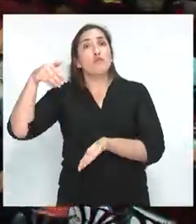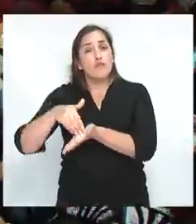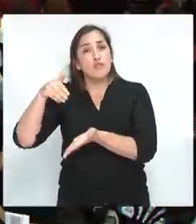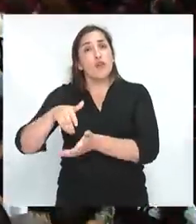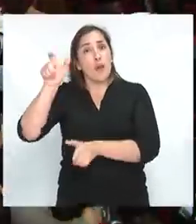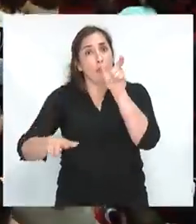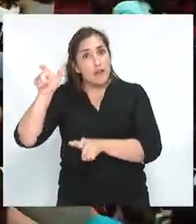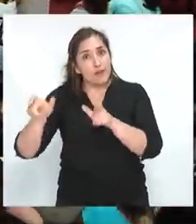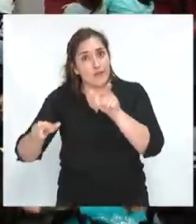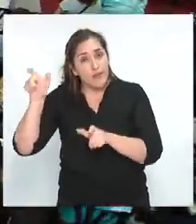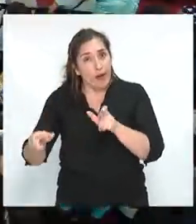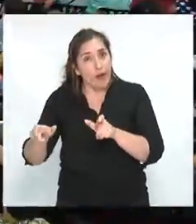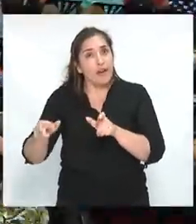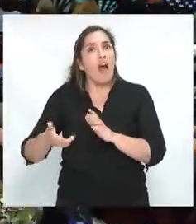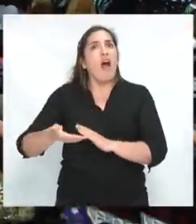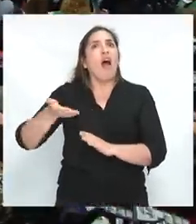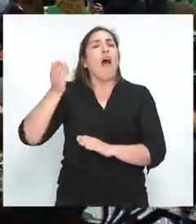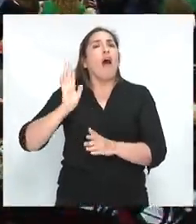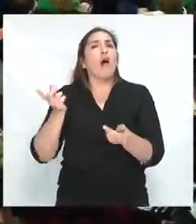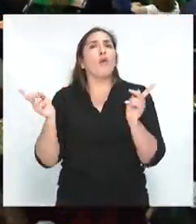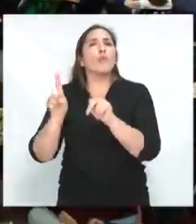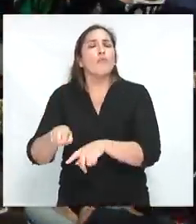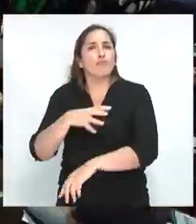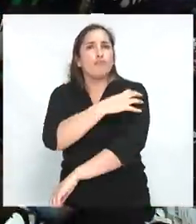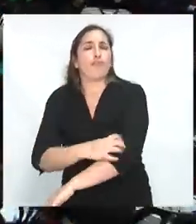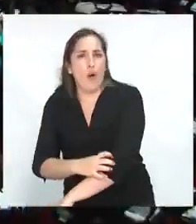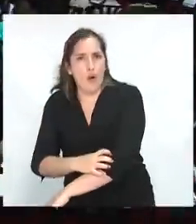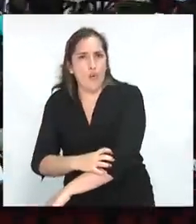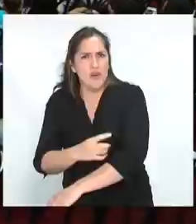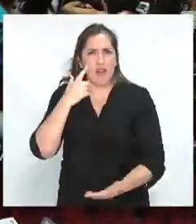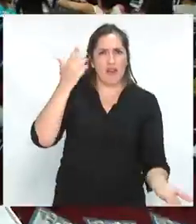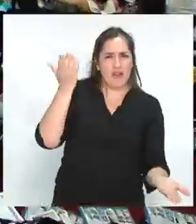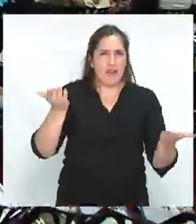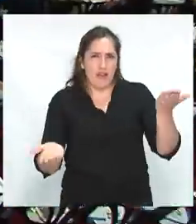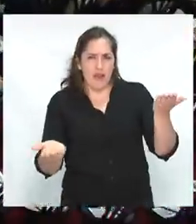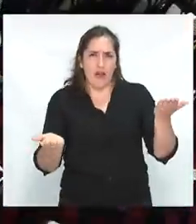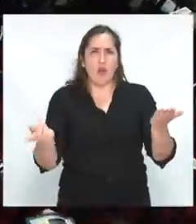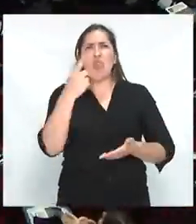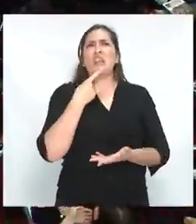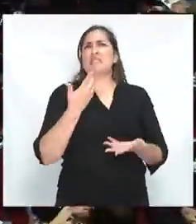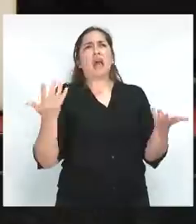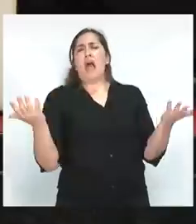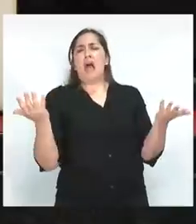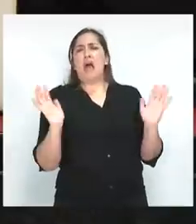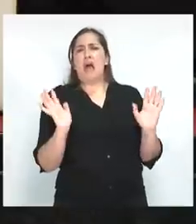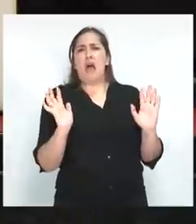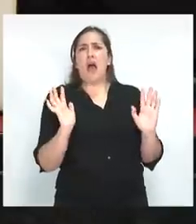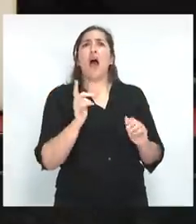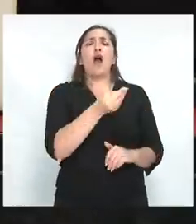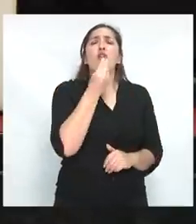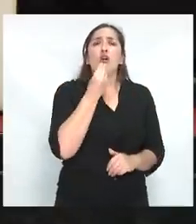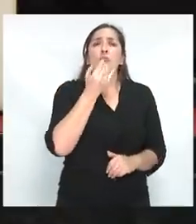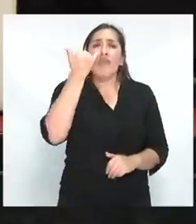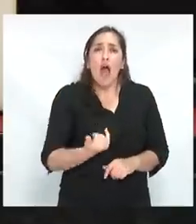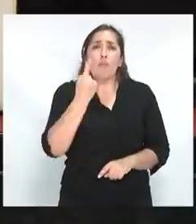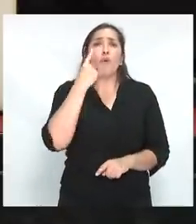de personas entraron a la pobreza. Uno dirá, oye Álvaro, eso no es gran cosa. Si tienes la comida, las